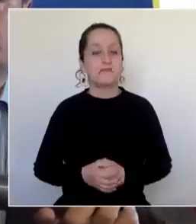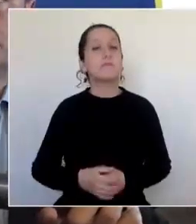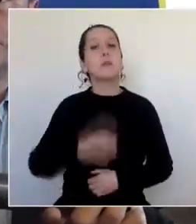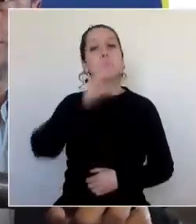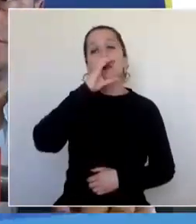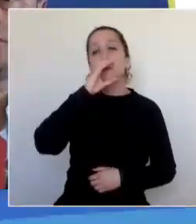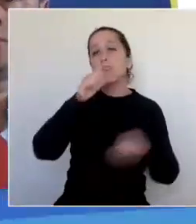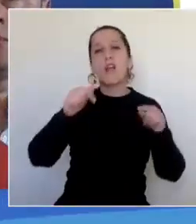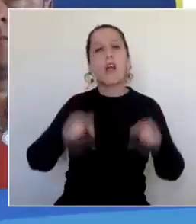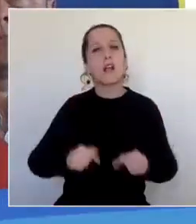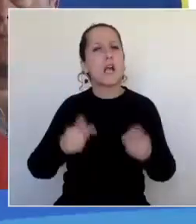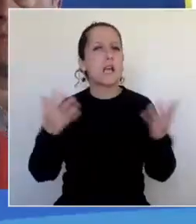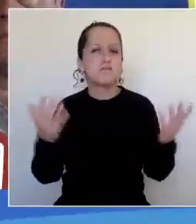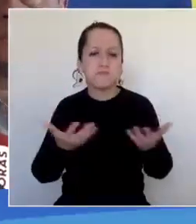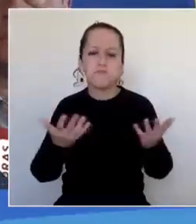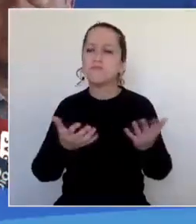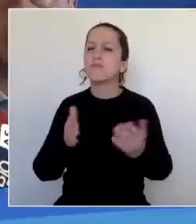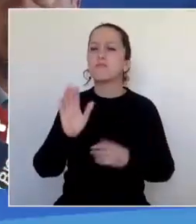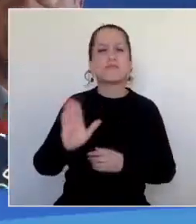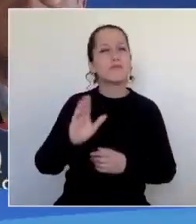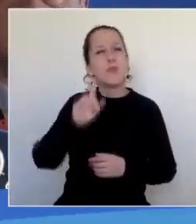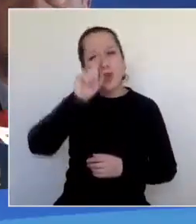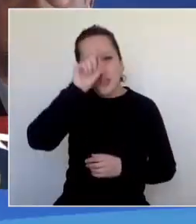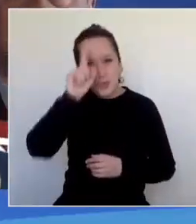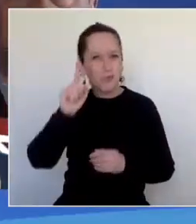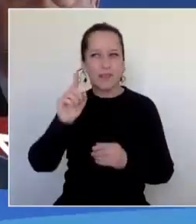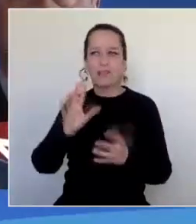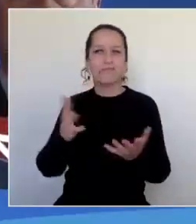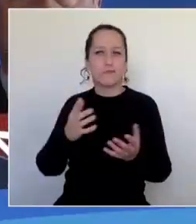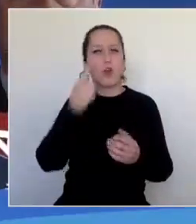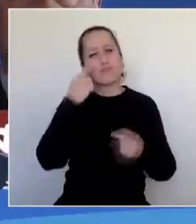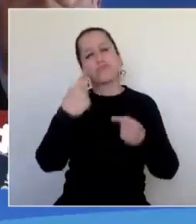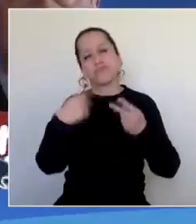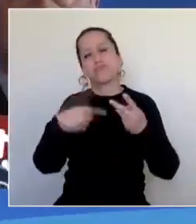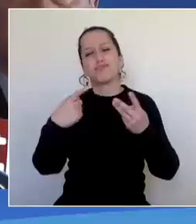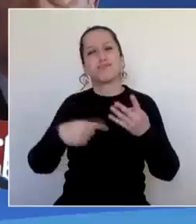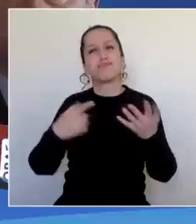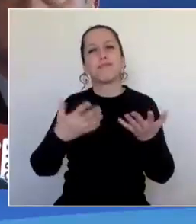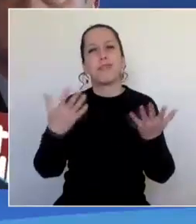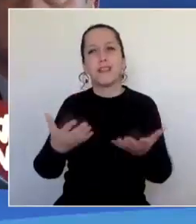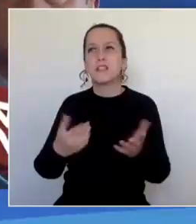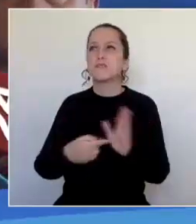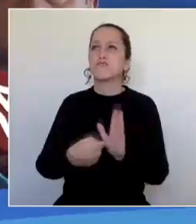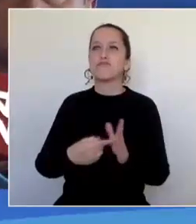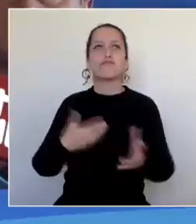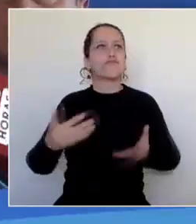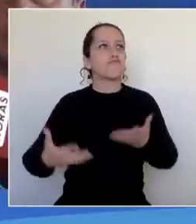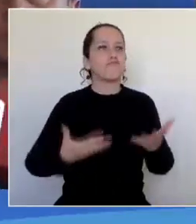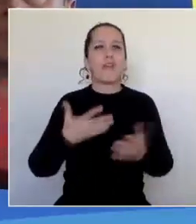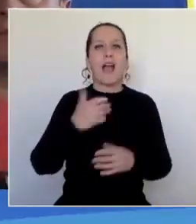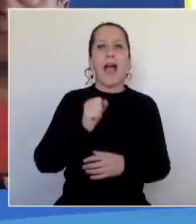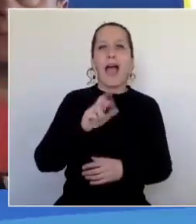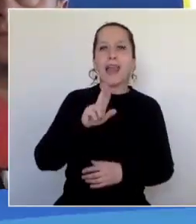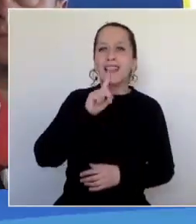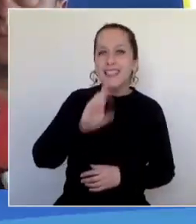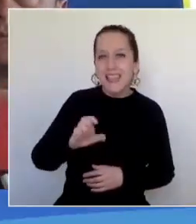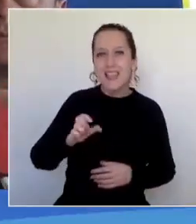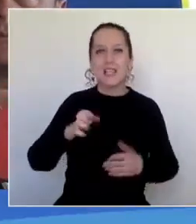caracterizado por varios elementos que hacen que el arte se desarrolle de una manera